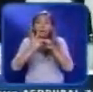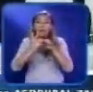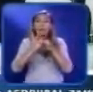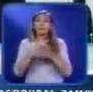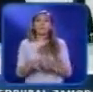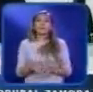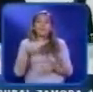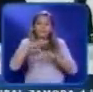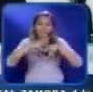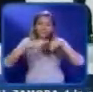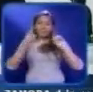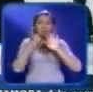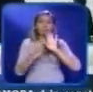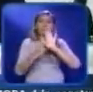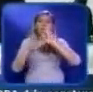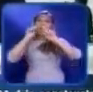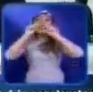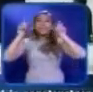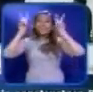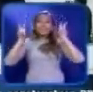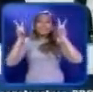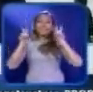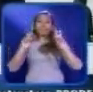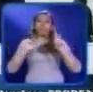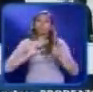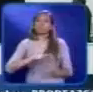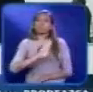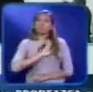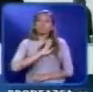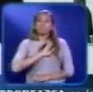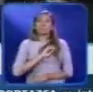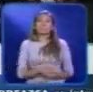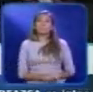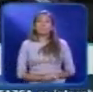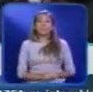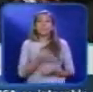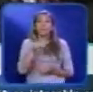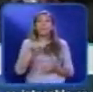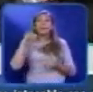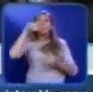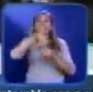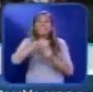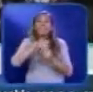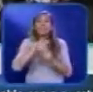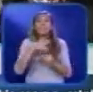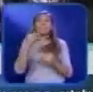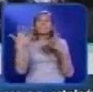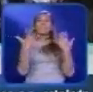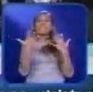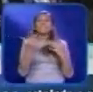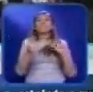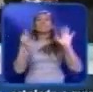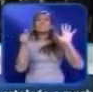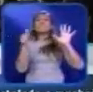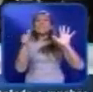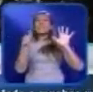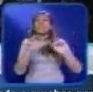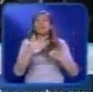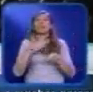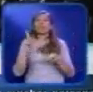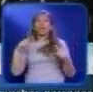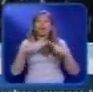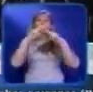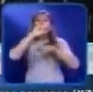estas tierras el título que por ley les pertenece El evento se realizó en el marco del 16º Encuentro Internacional del Mariachi